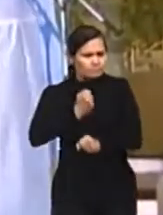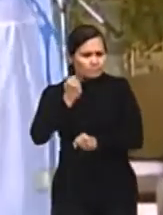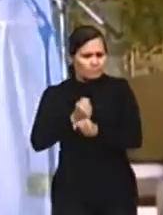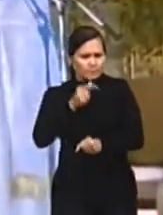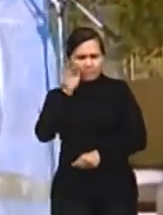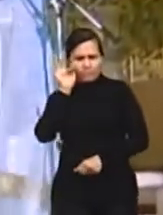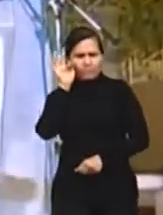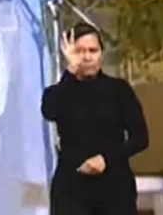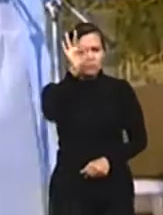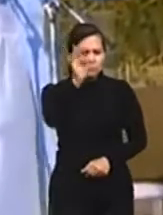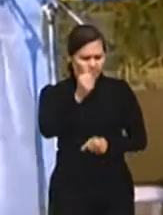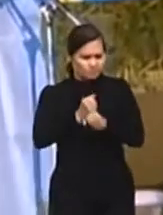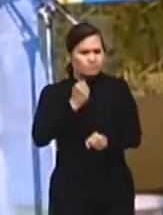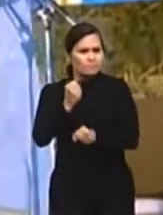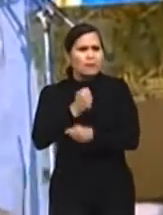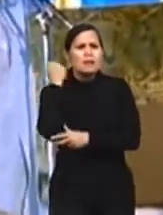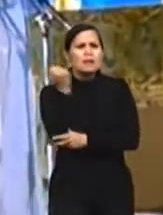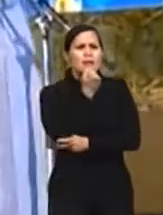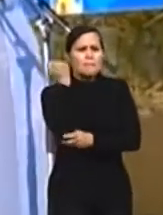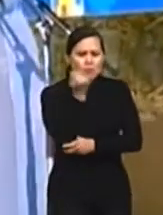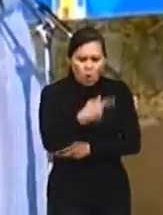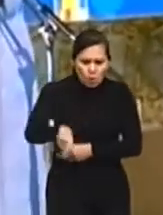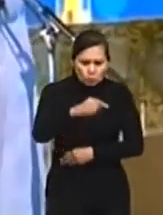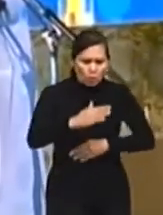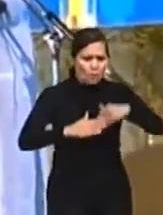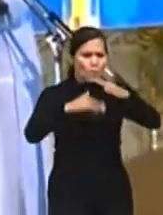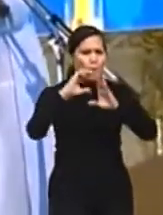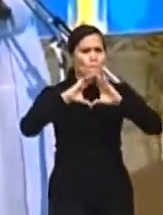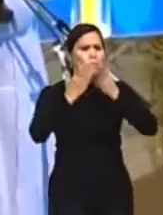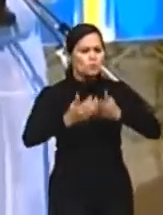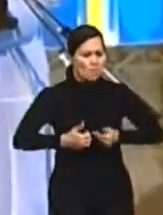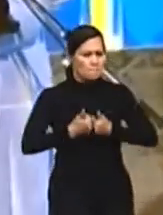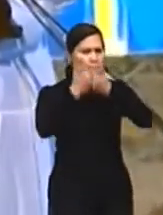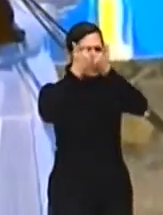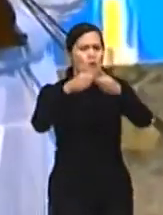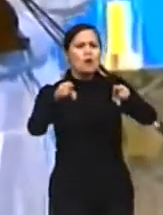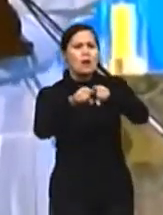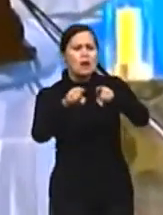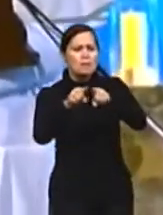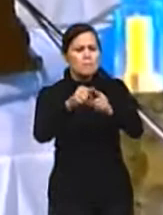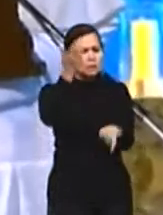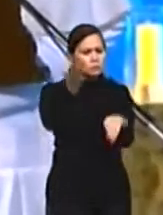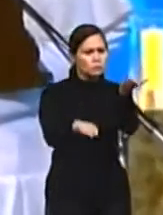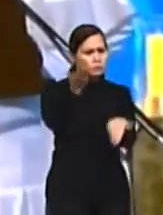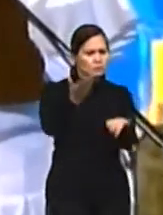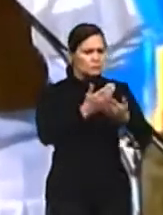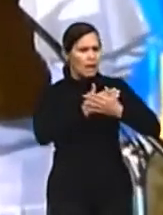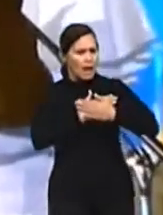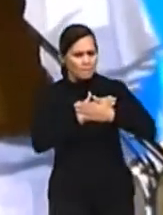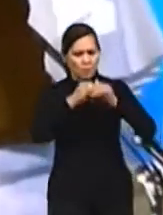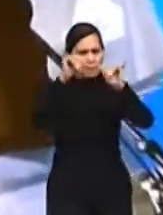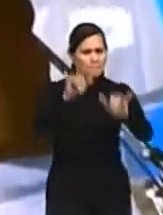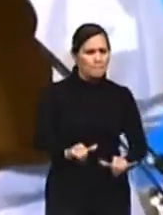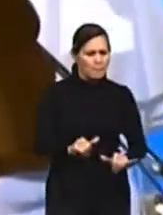adelante. Patinen adelante. Construyan un mundo mejor, un mundo de hermanos, un mundo de justicia, de amor, de